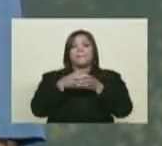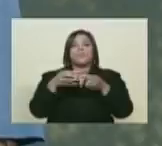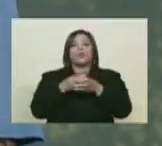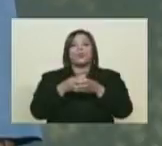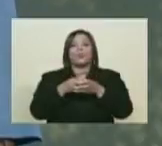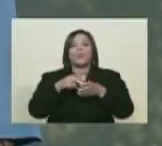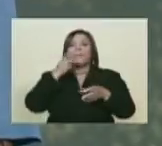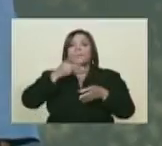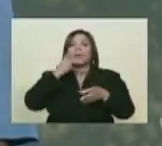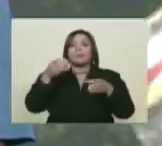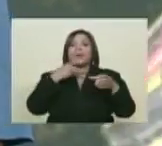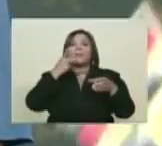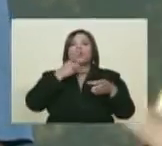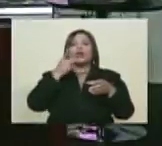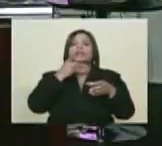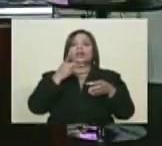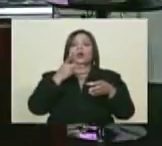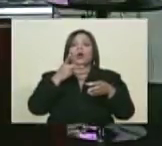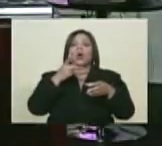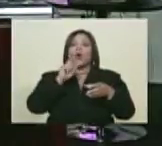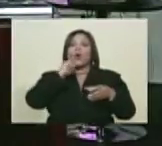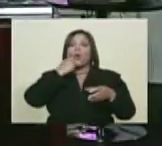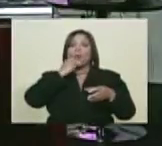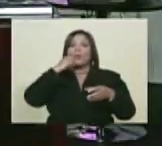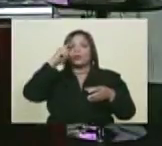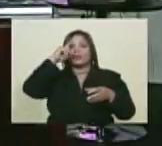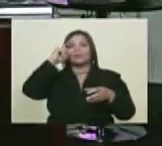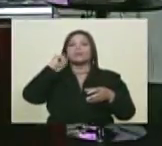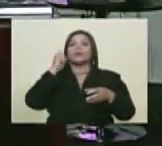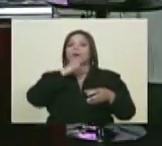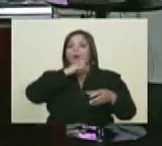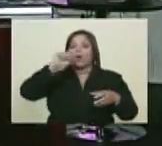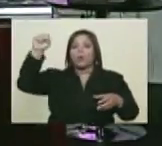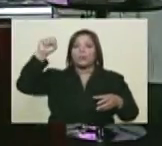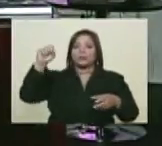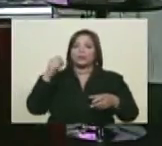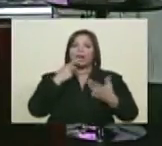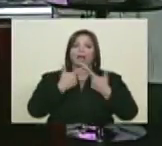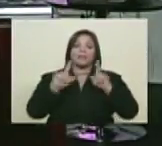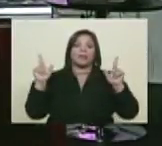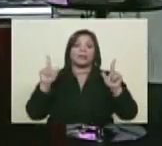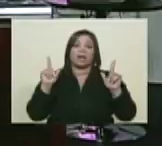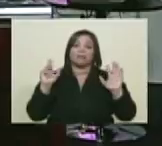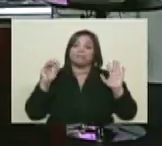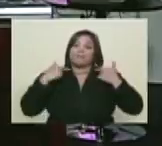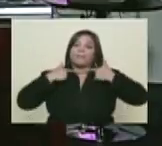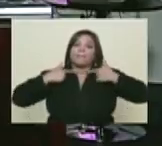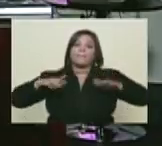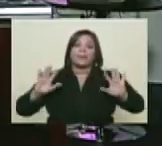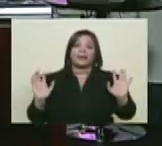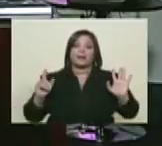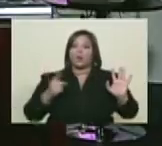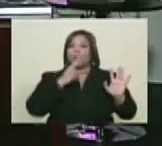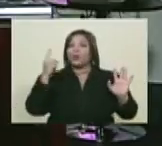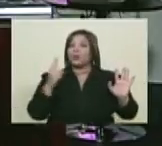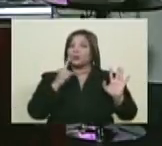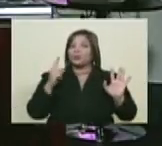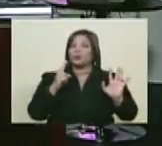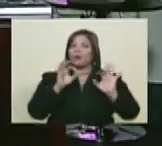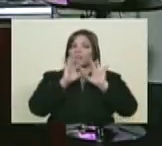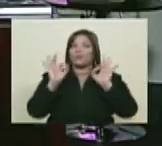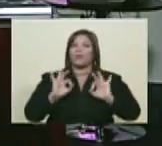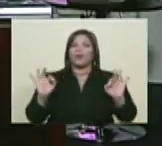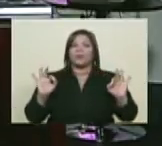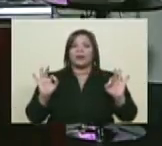momento que era una afrenta enorme a la libertad de expresión y a la libertad de organización. Y ese es el único hito que